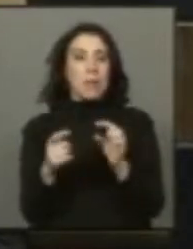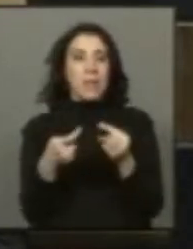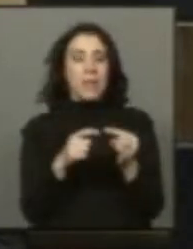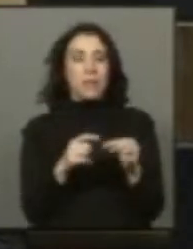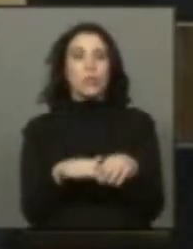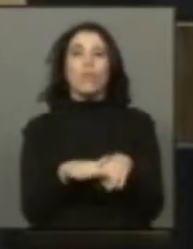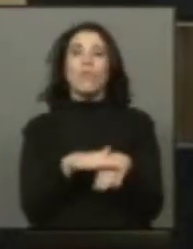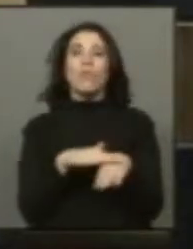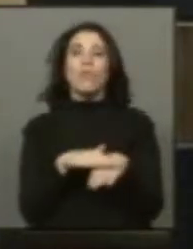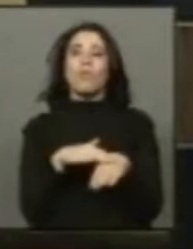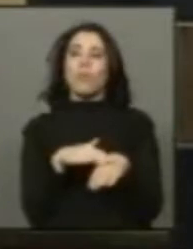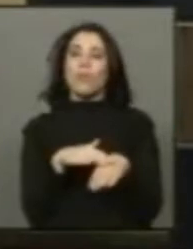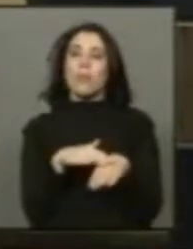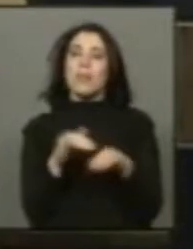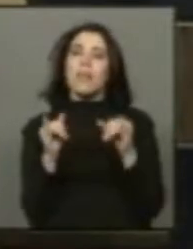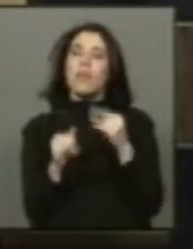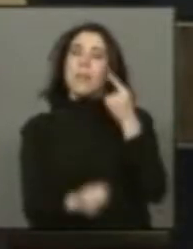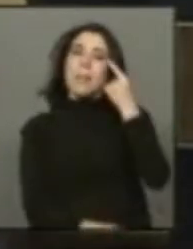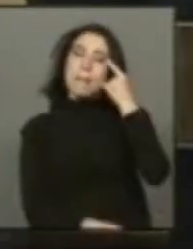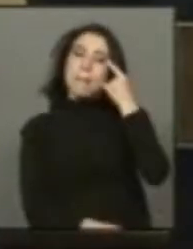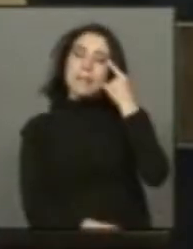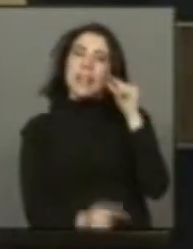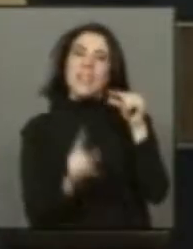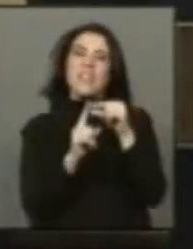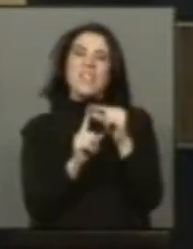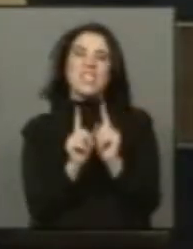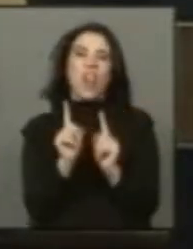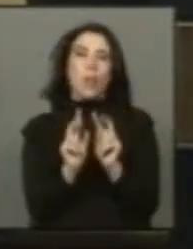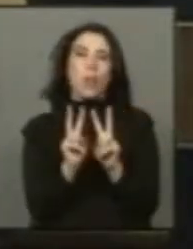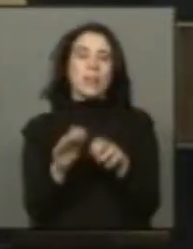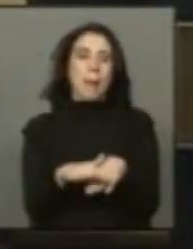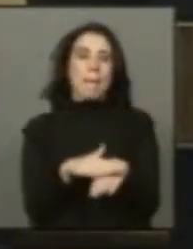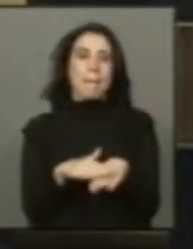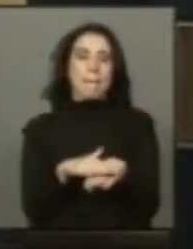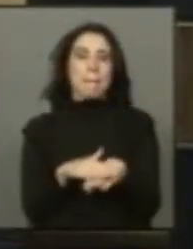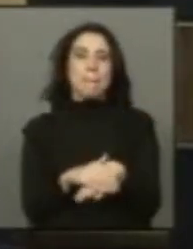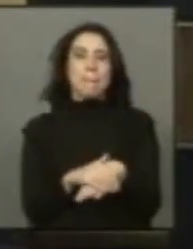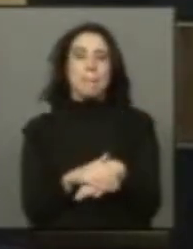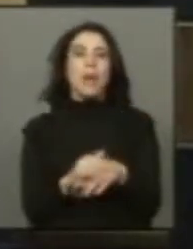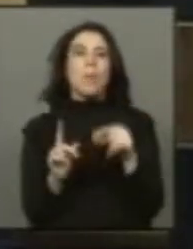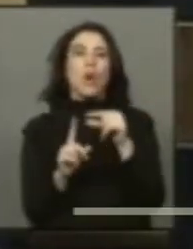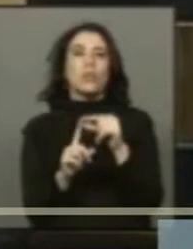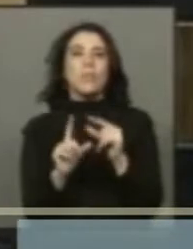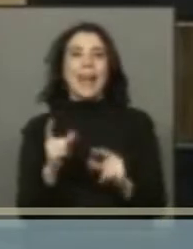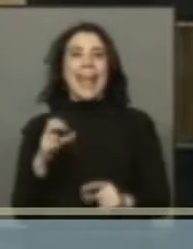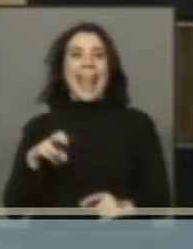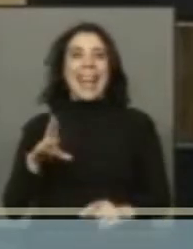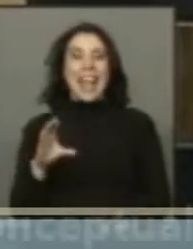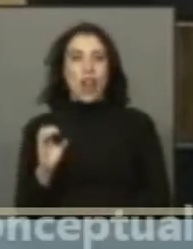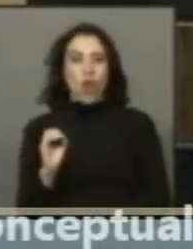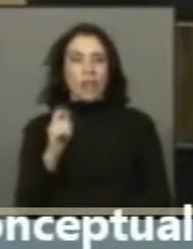fundamentalmente de carácter ideológico en la definición de algunos temas básicos, como son los conceptos de género,